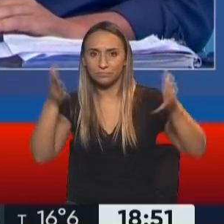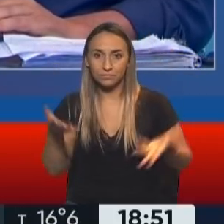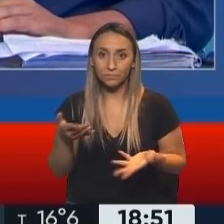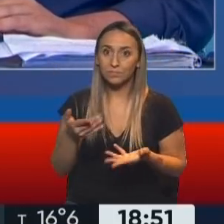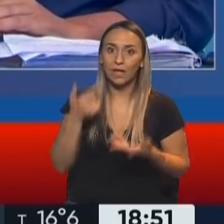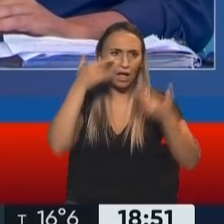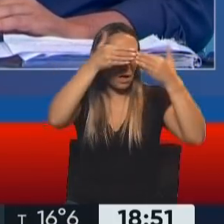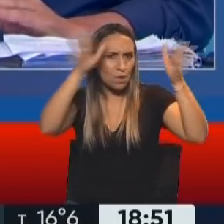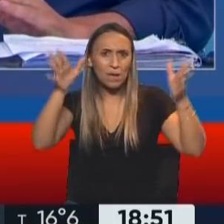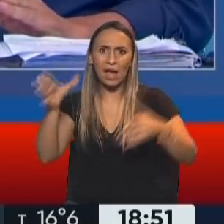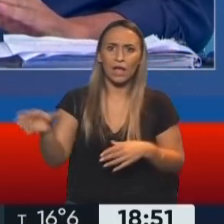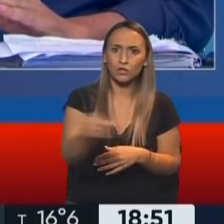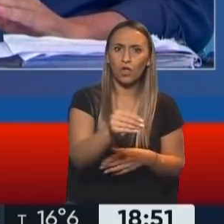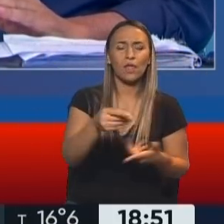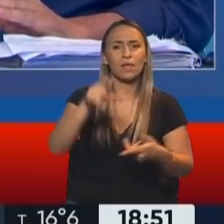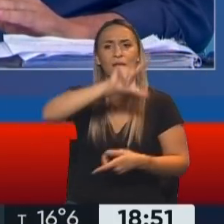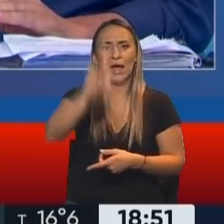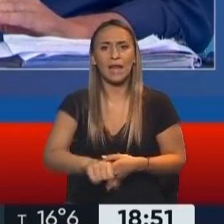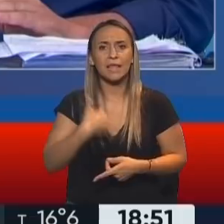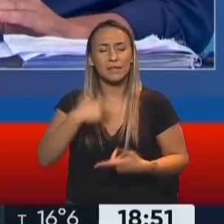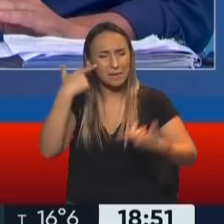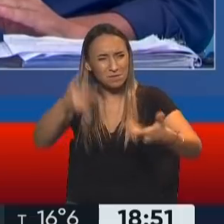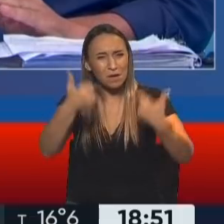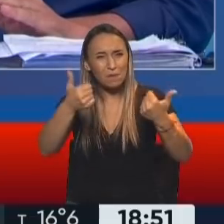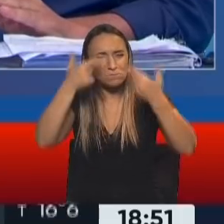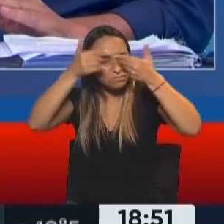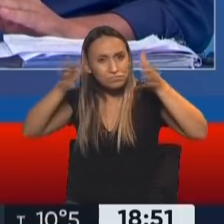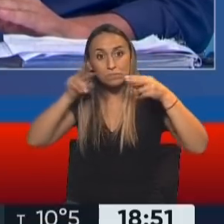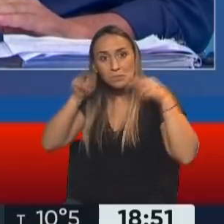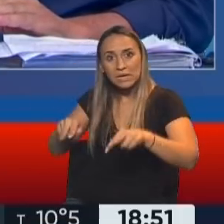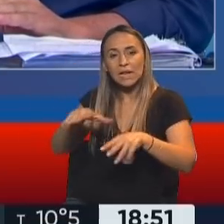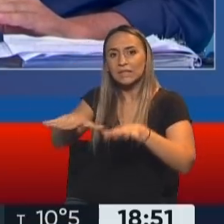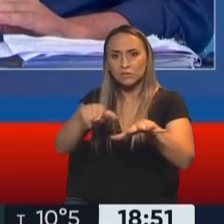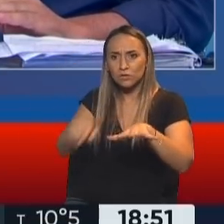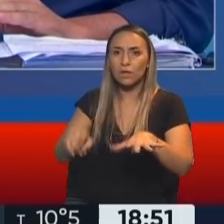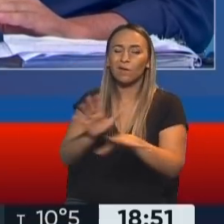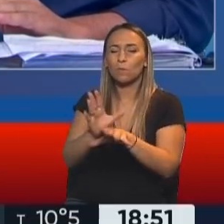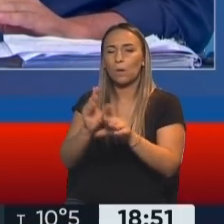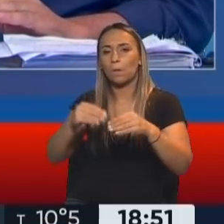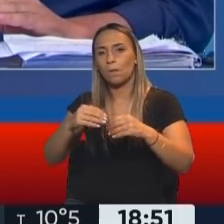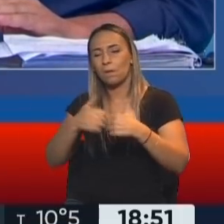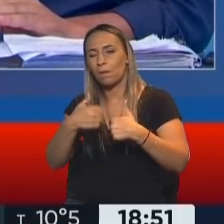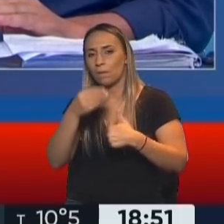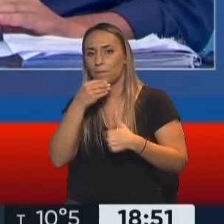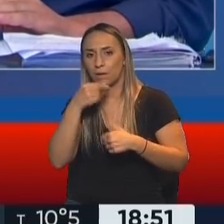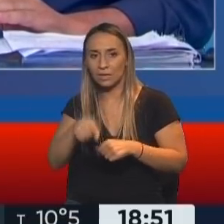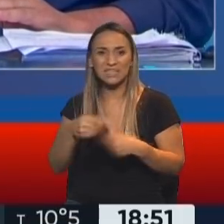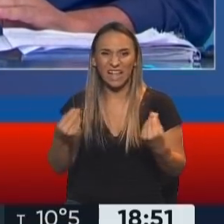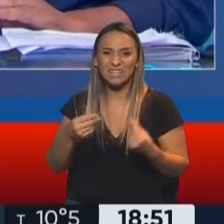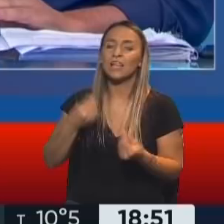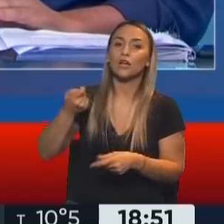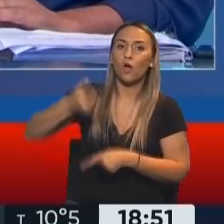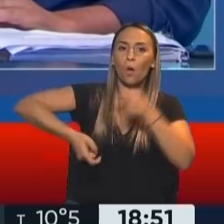toda la población argentina una cuestión que está invisibilizada totalmente, que es el latifundio en la República Argentina.